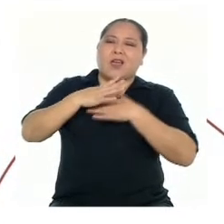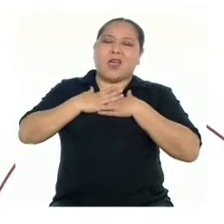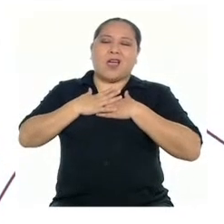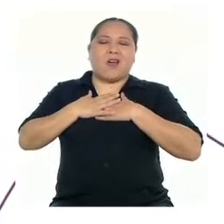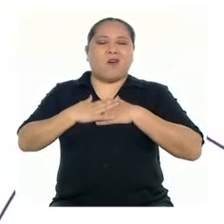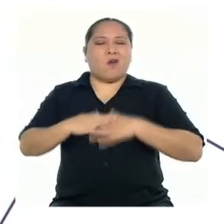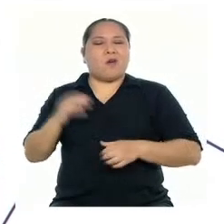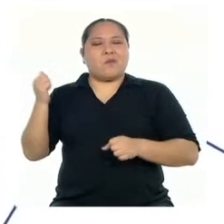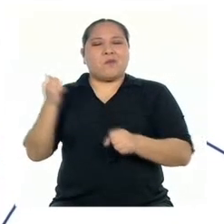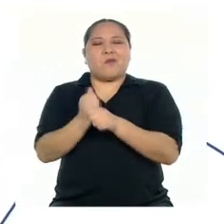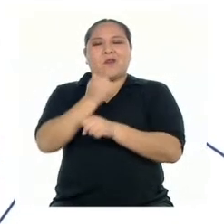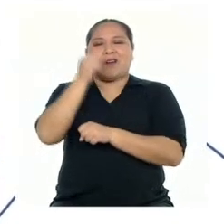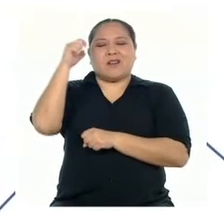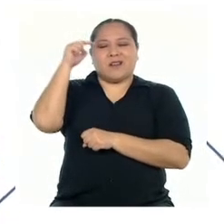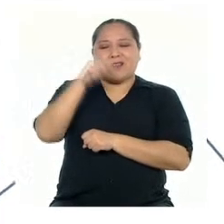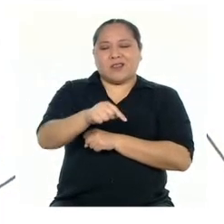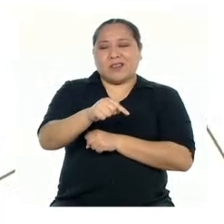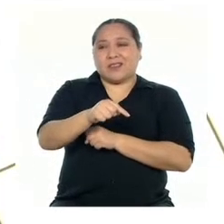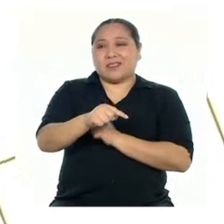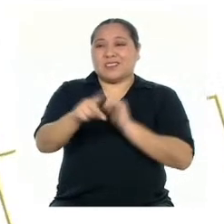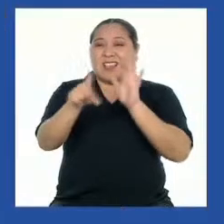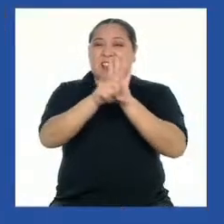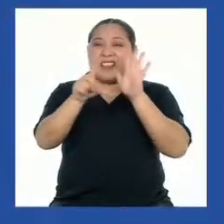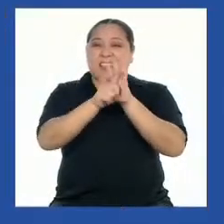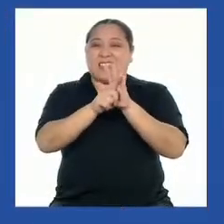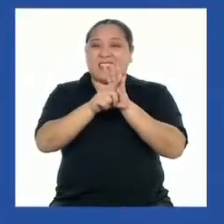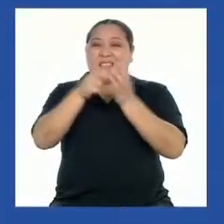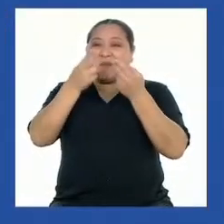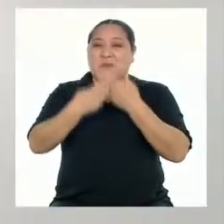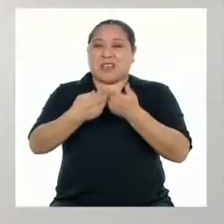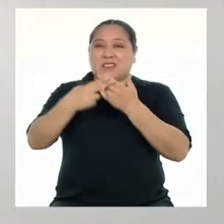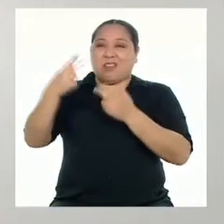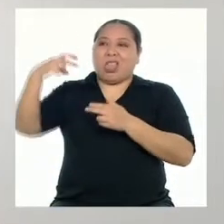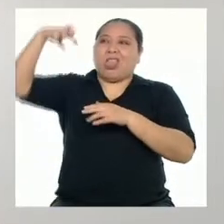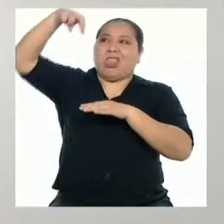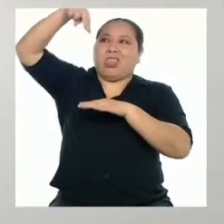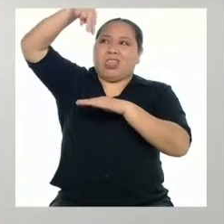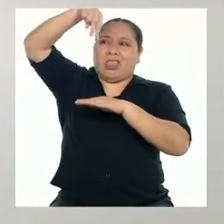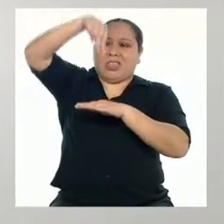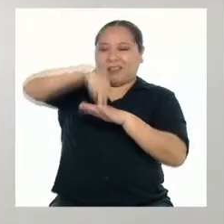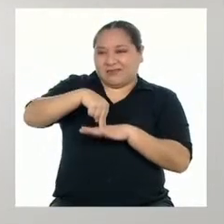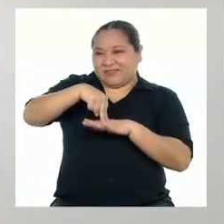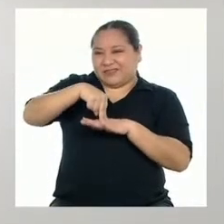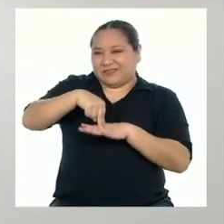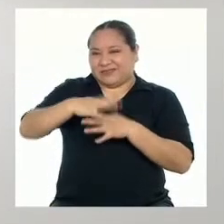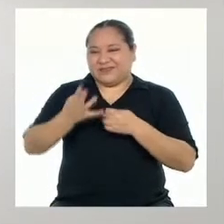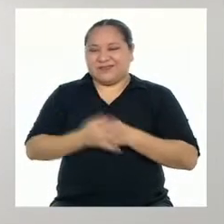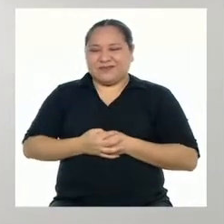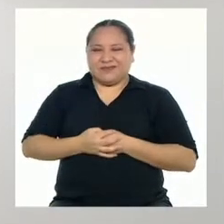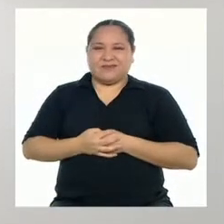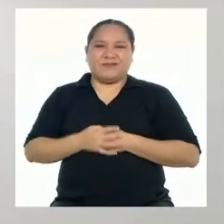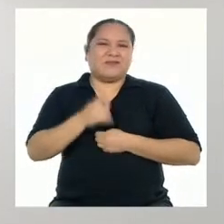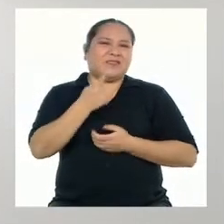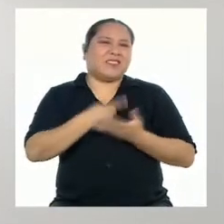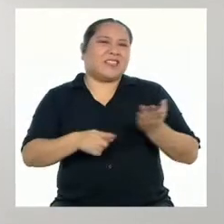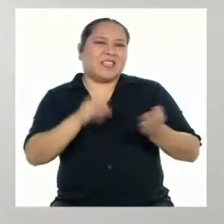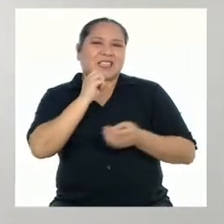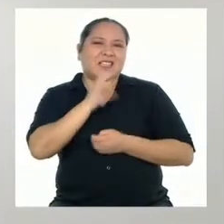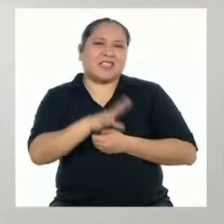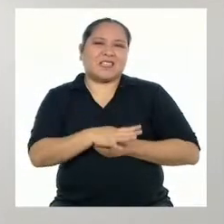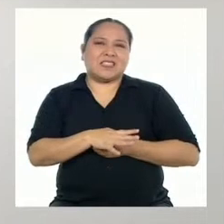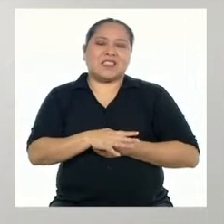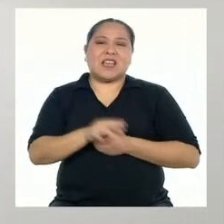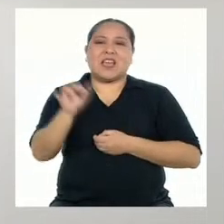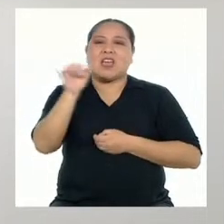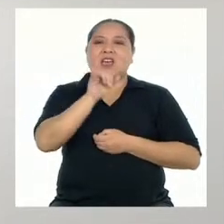triunfante contra la triste ley de la gravedad. ¿A qué se refiere cuando dice la misma